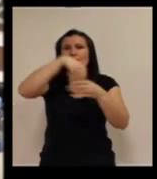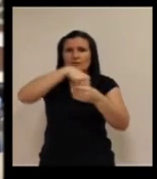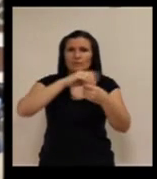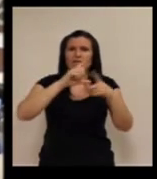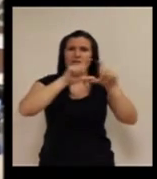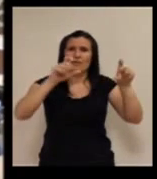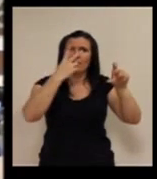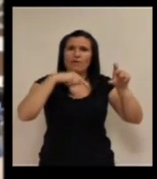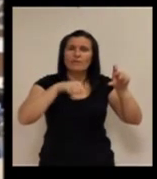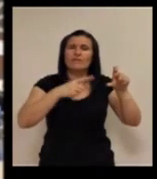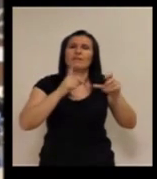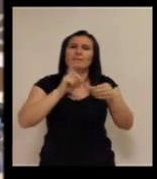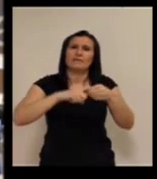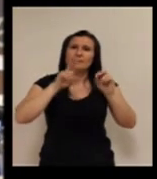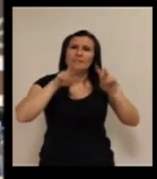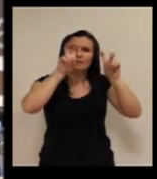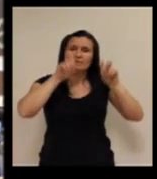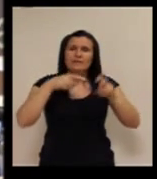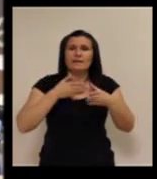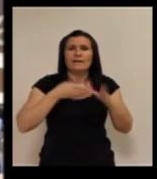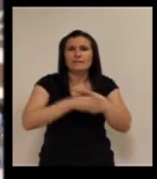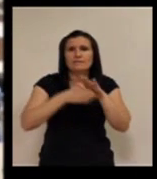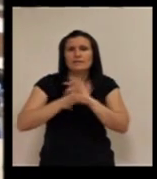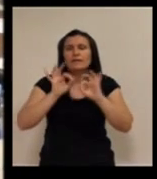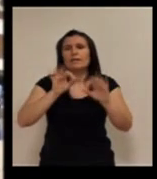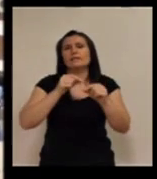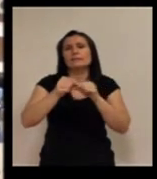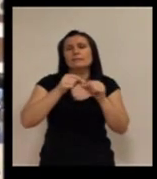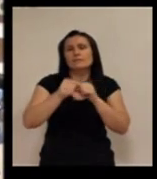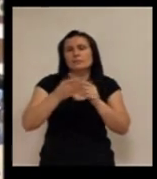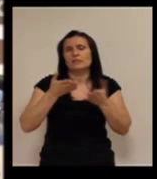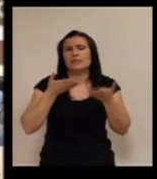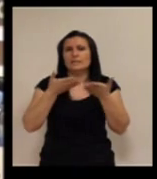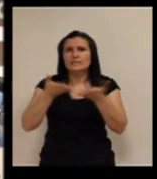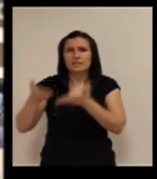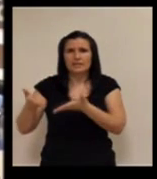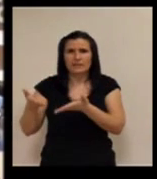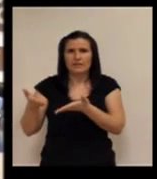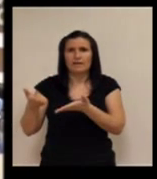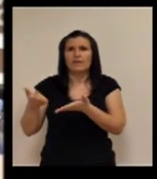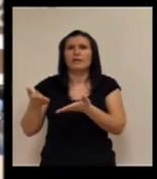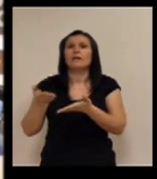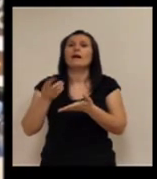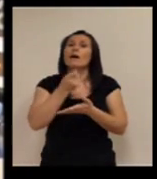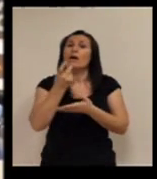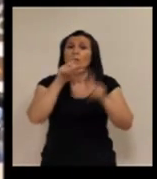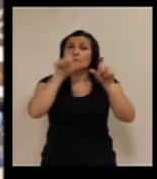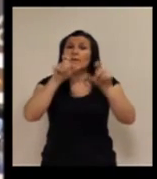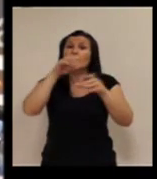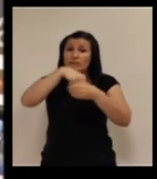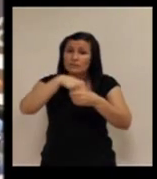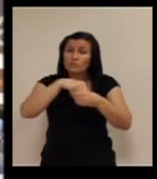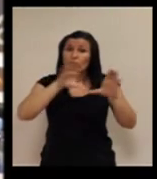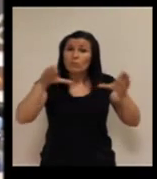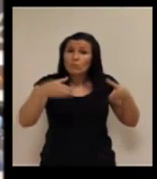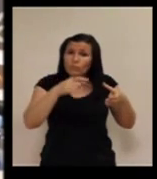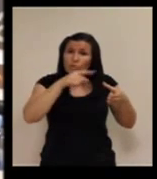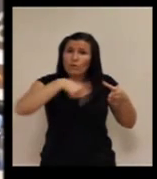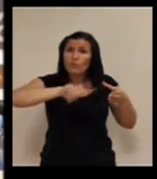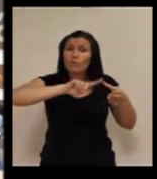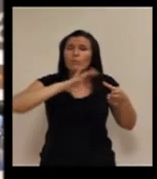de la accesibilidad y del desarrollo del servicio de teleasistencia. Hay empresas en el grupo, pues como